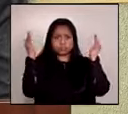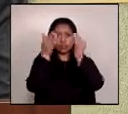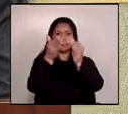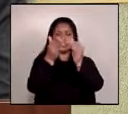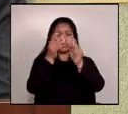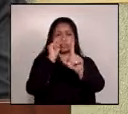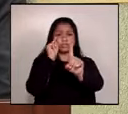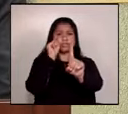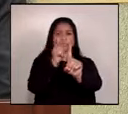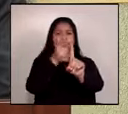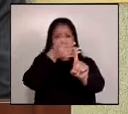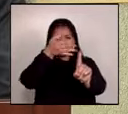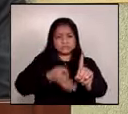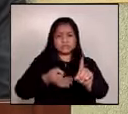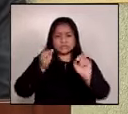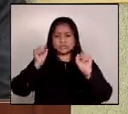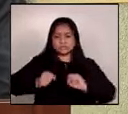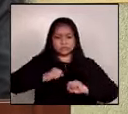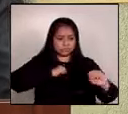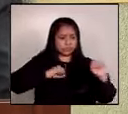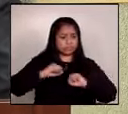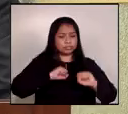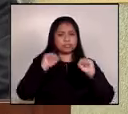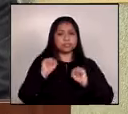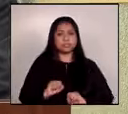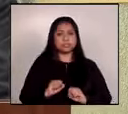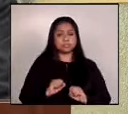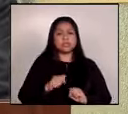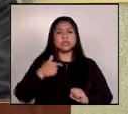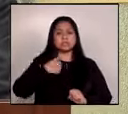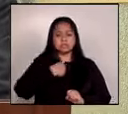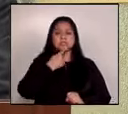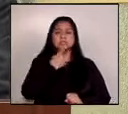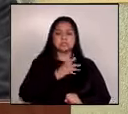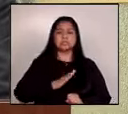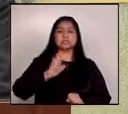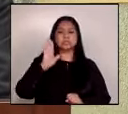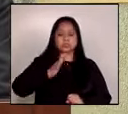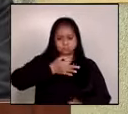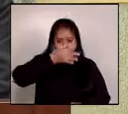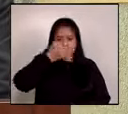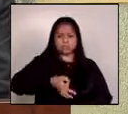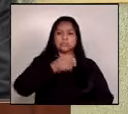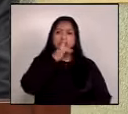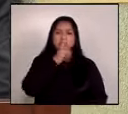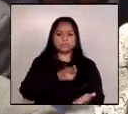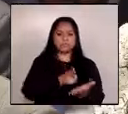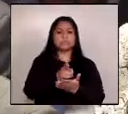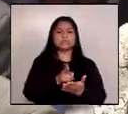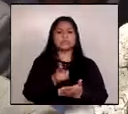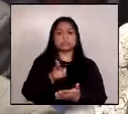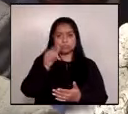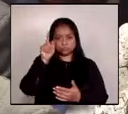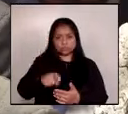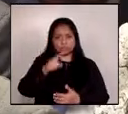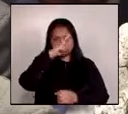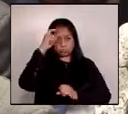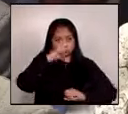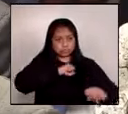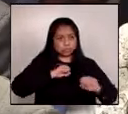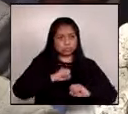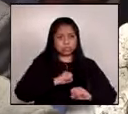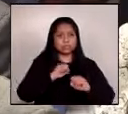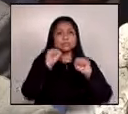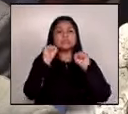estoy seguro de que cumpliendo digna y honestamente nuestro deber seremos capaces de